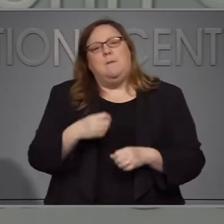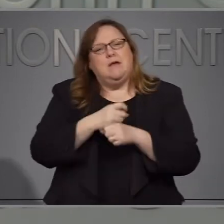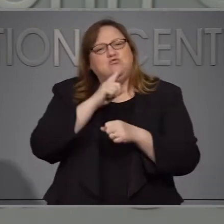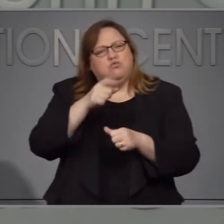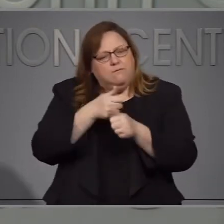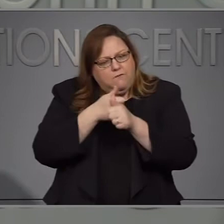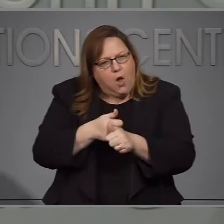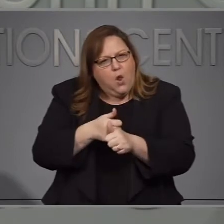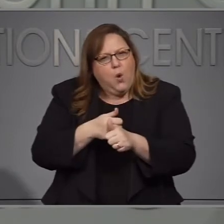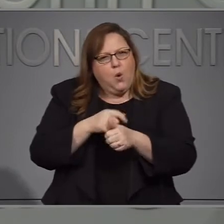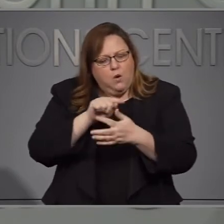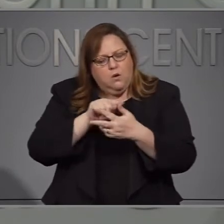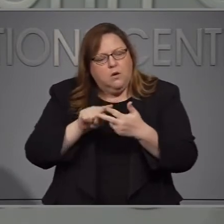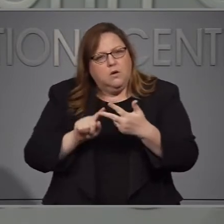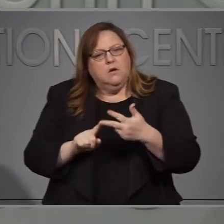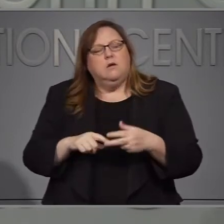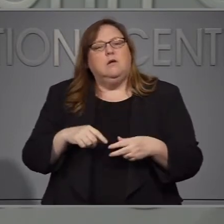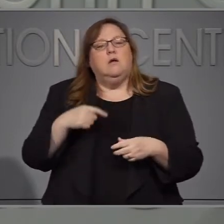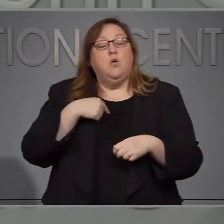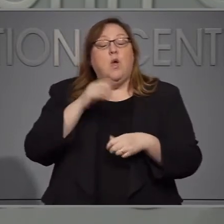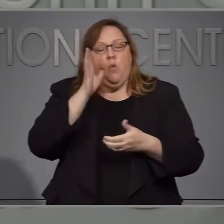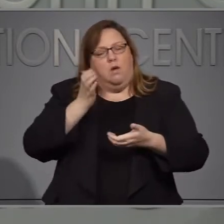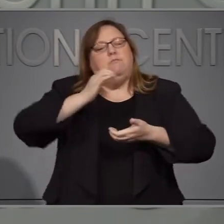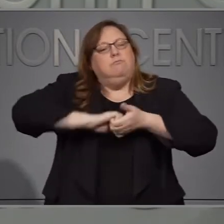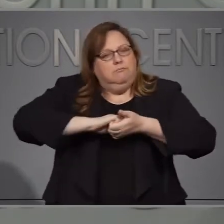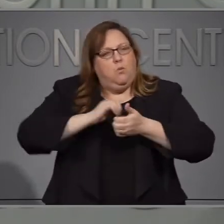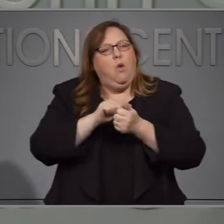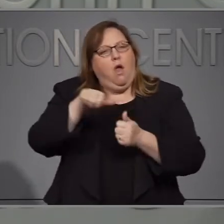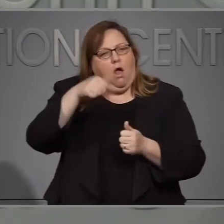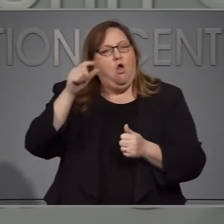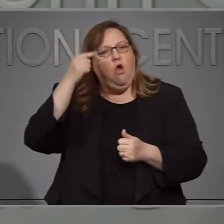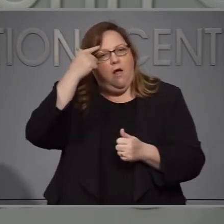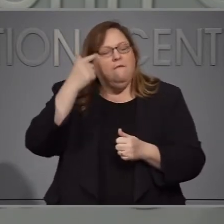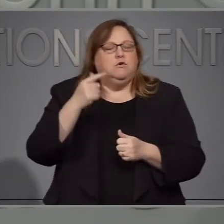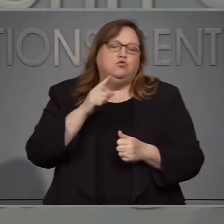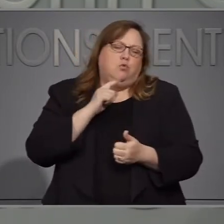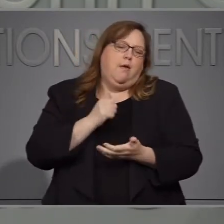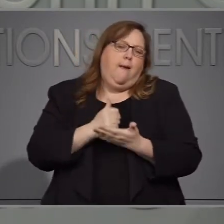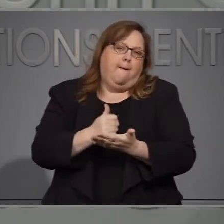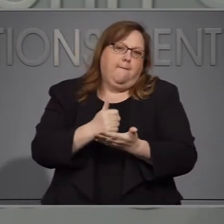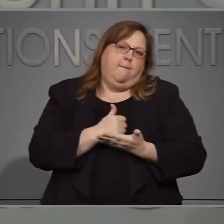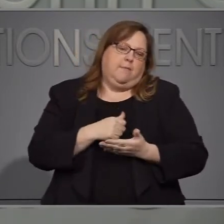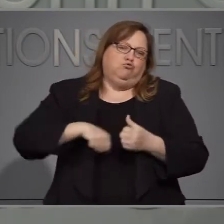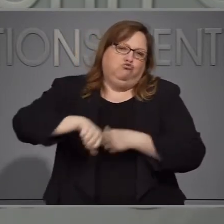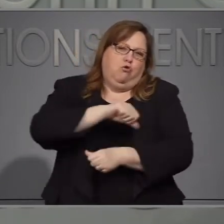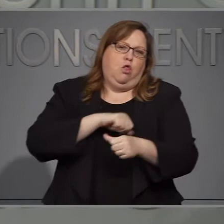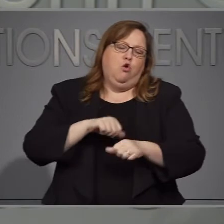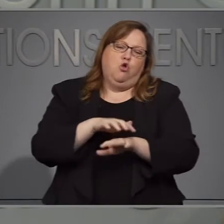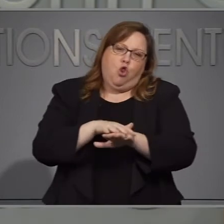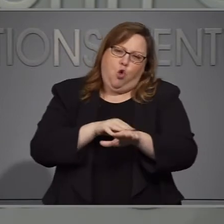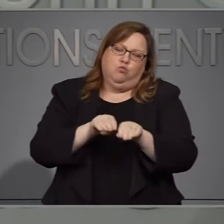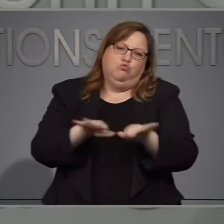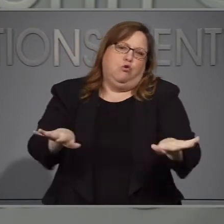gobernadores para colaborar para reducir la propagación del virus la siguiente.